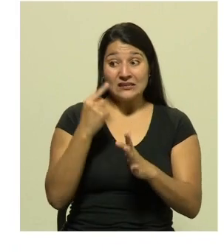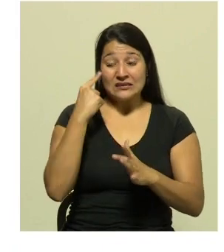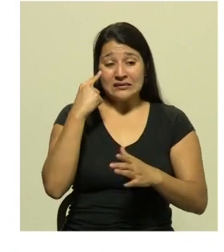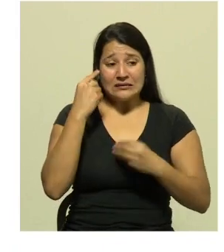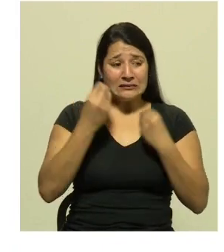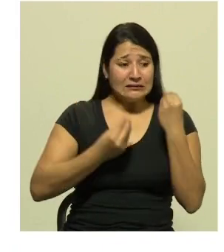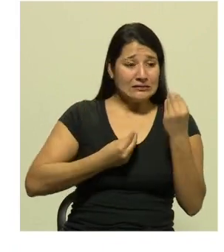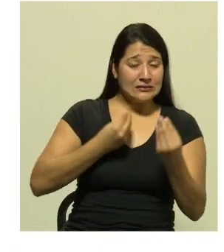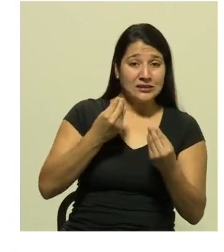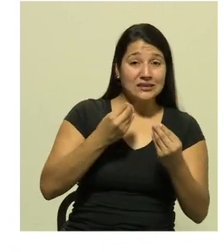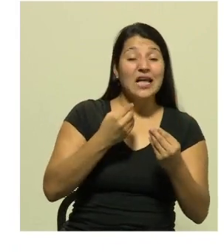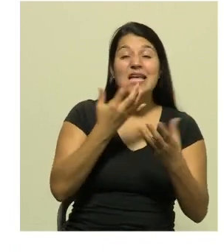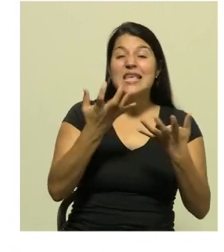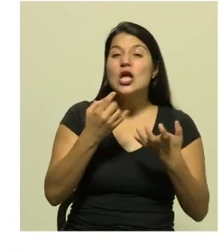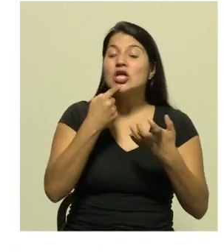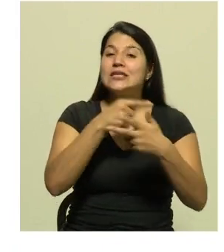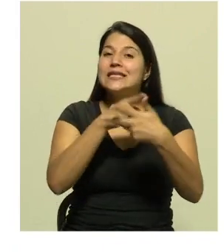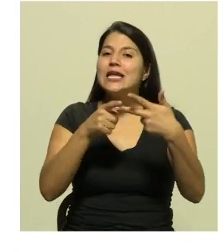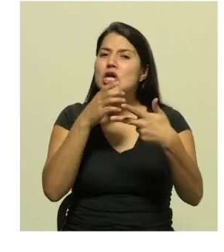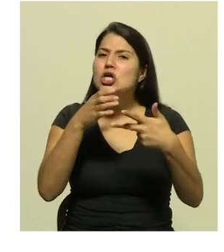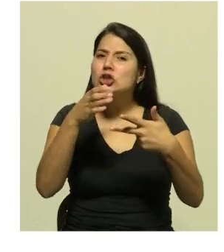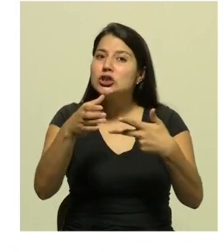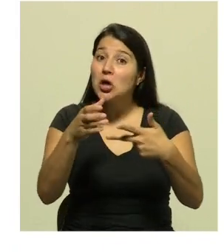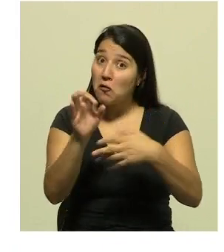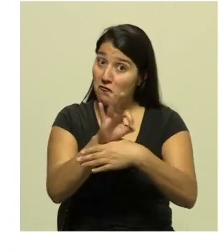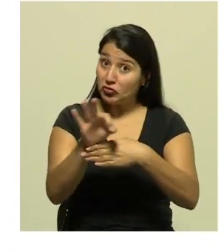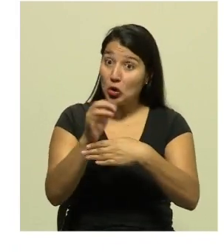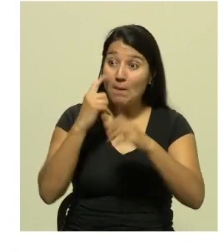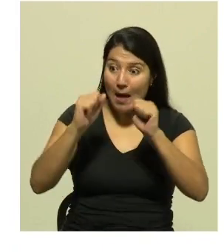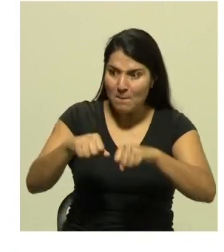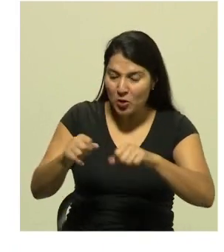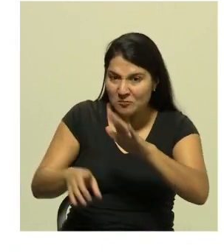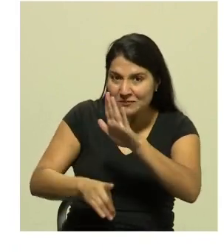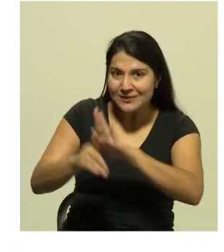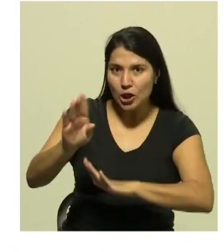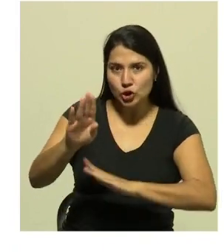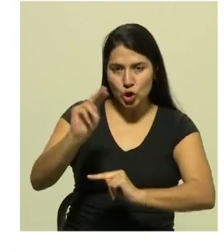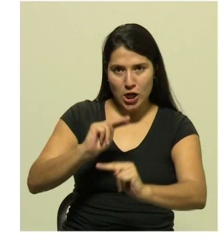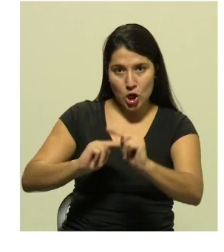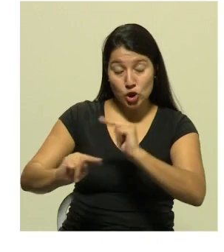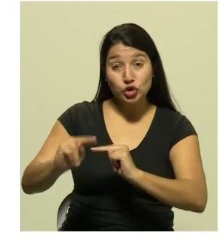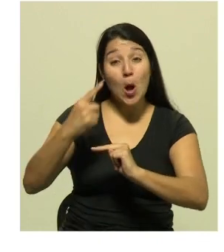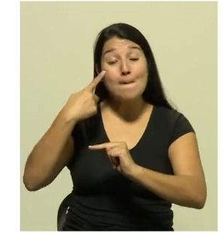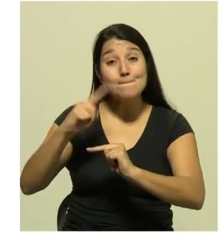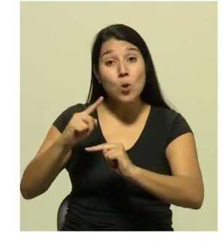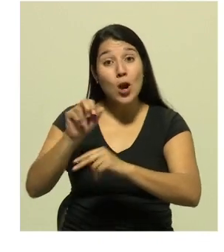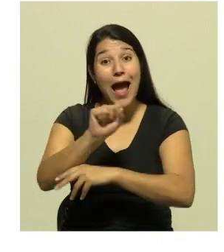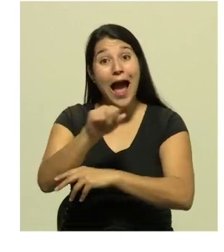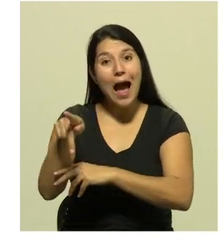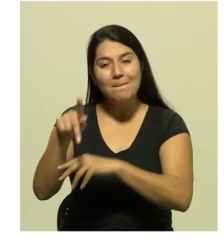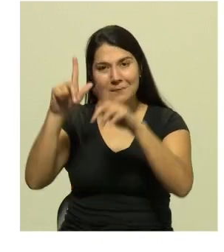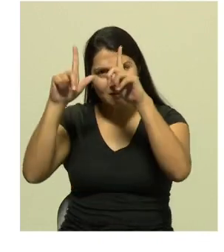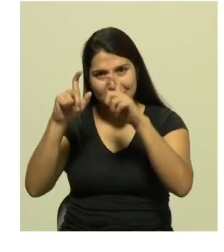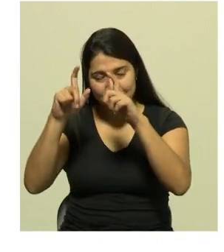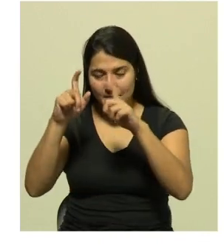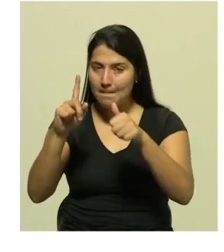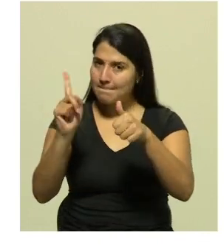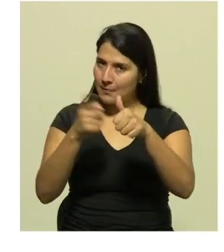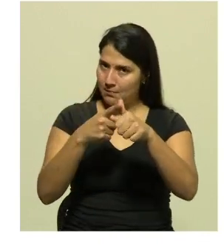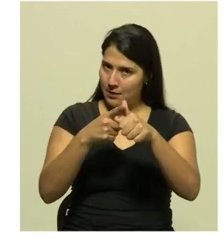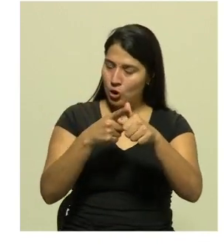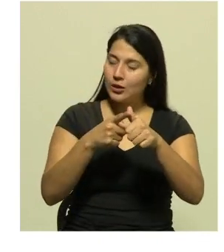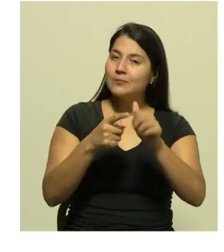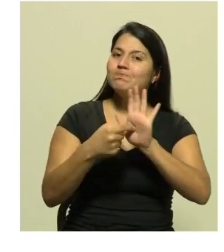tengo tres consejos que te van a servir para potenciar tu negocio en Instagram uno que quede claro lo que quieres vender muchas veces